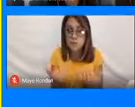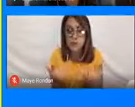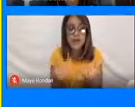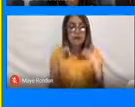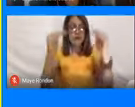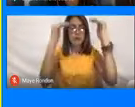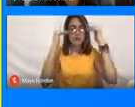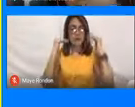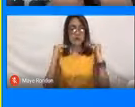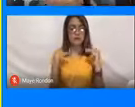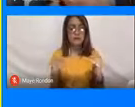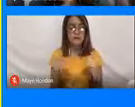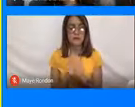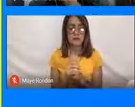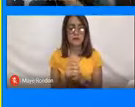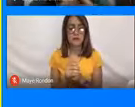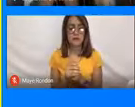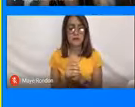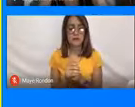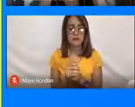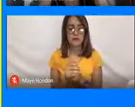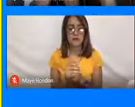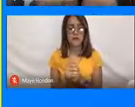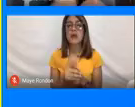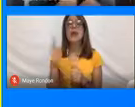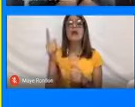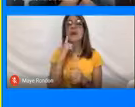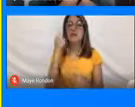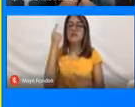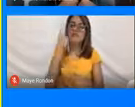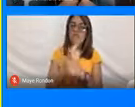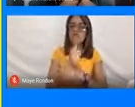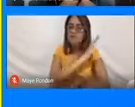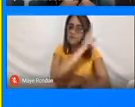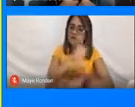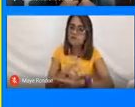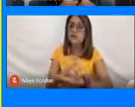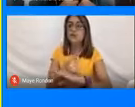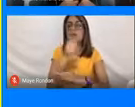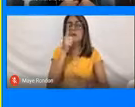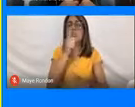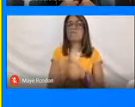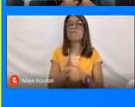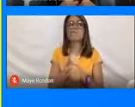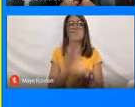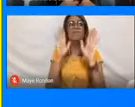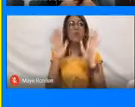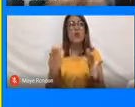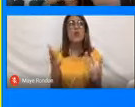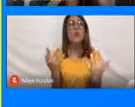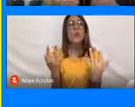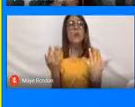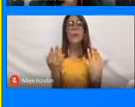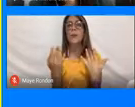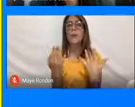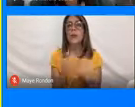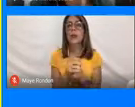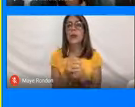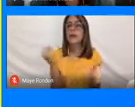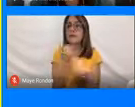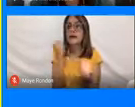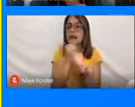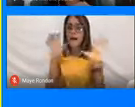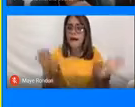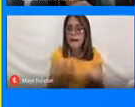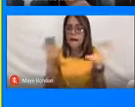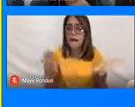a eso se hace un seguimiento del cumplimiento de esas tareas que se